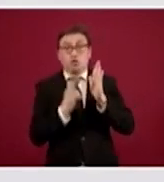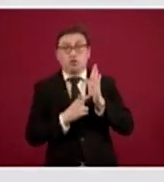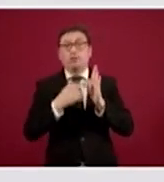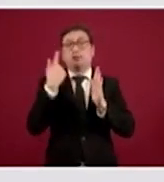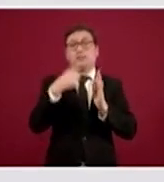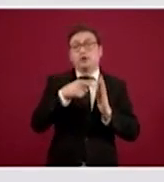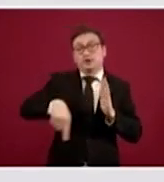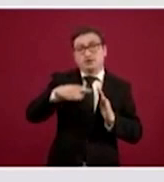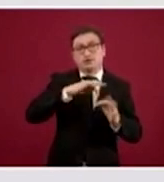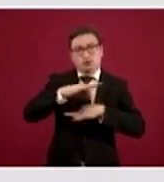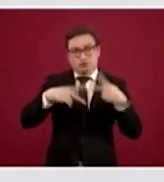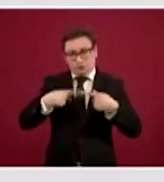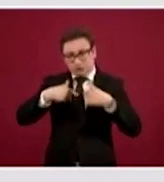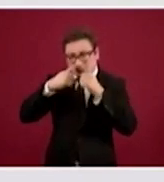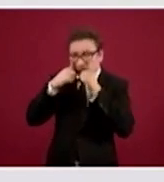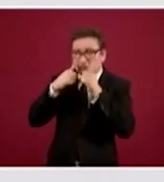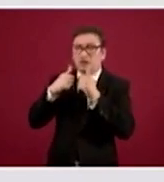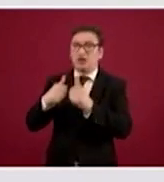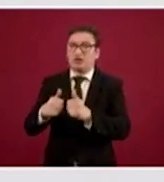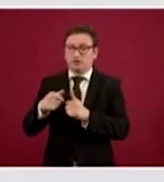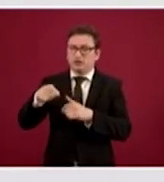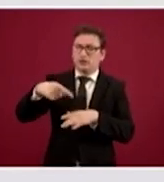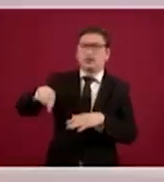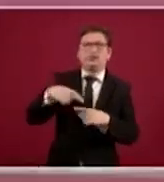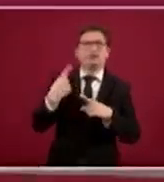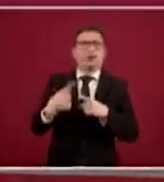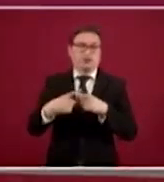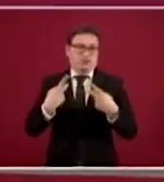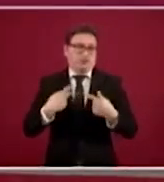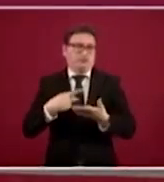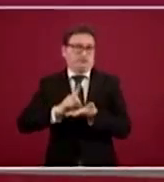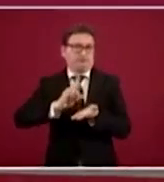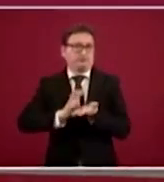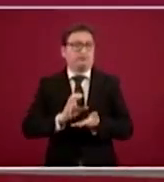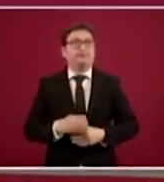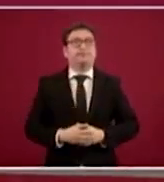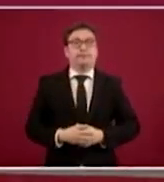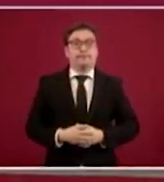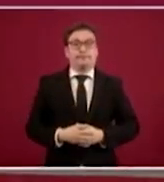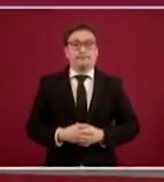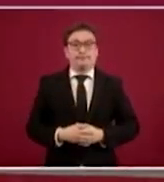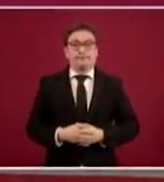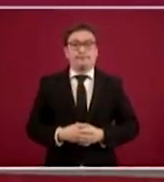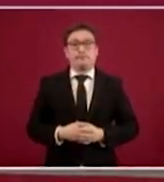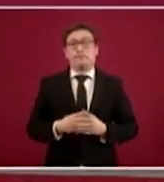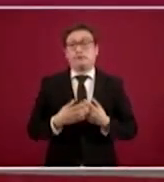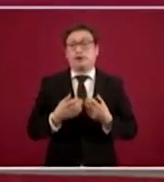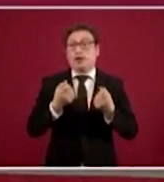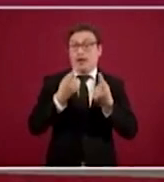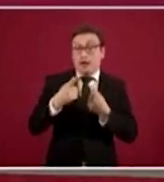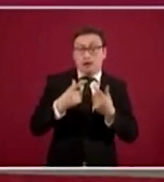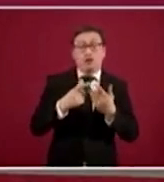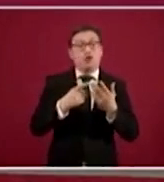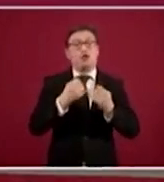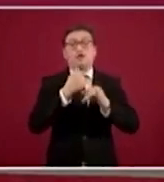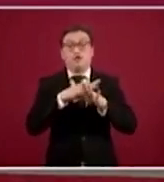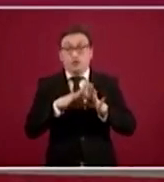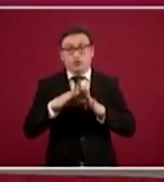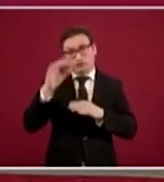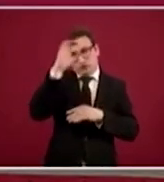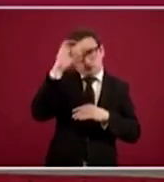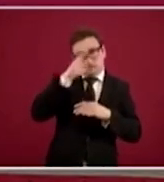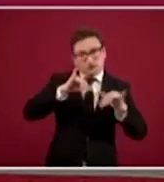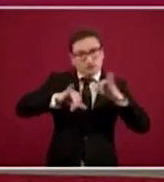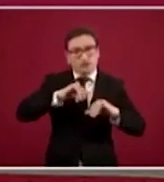la atención específica de personas con discapacidad. Hay artículos científicos disponibles, la